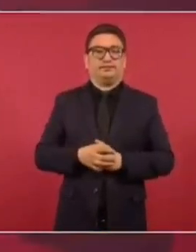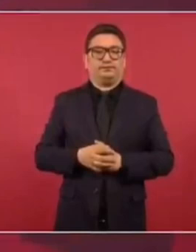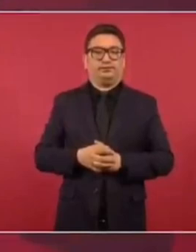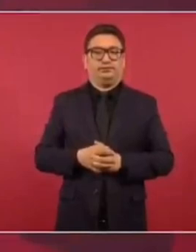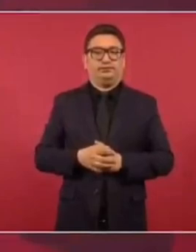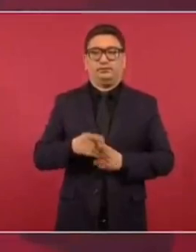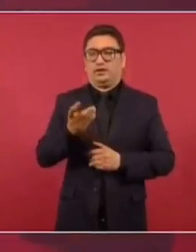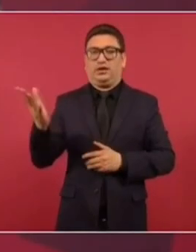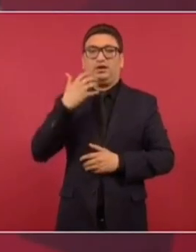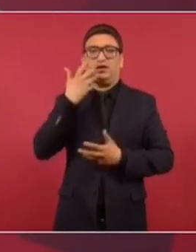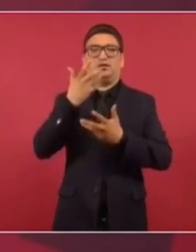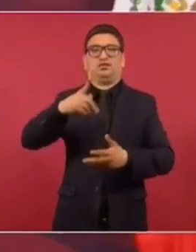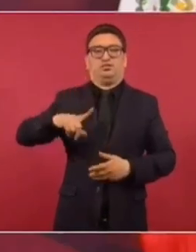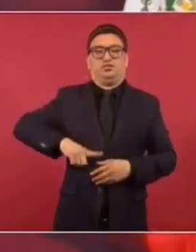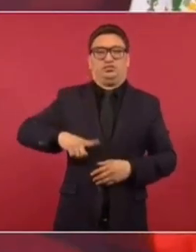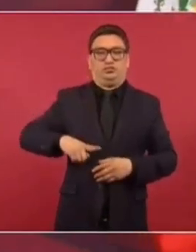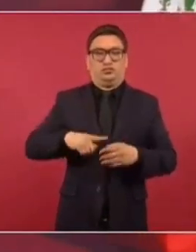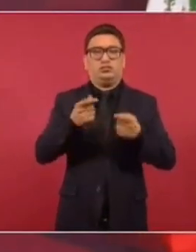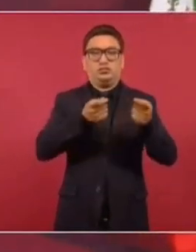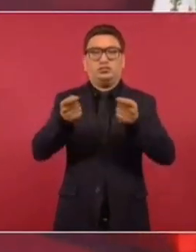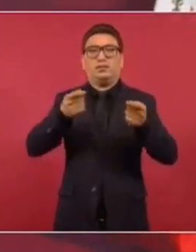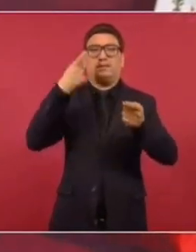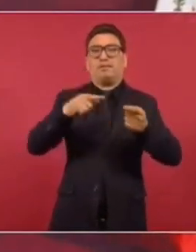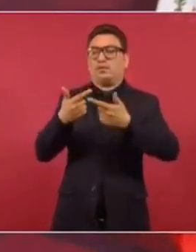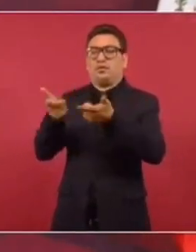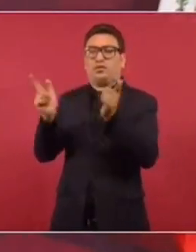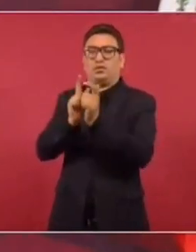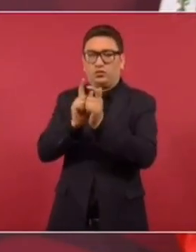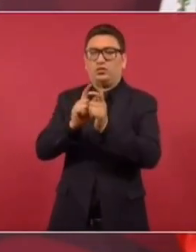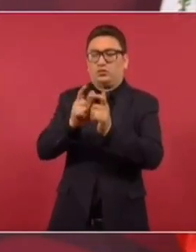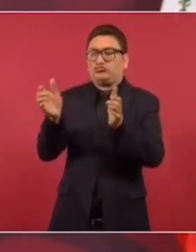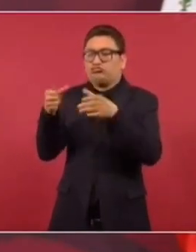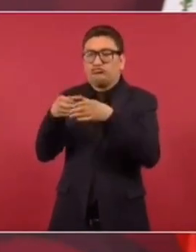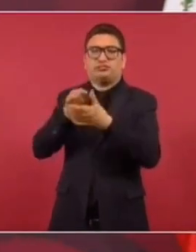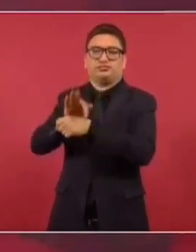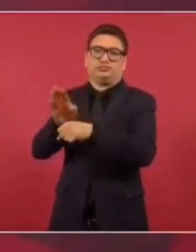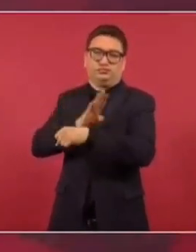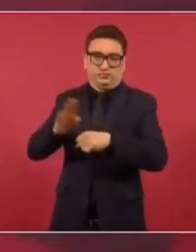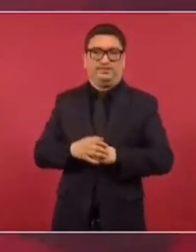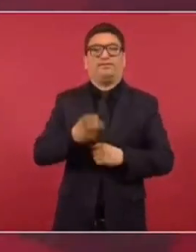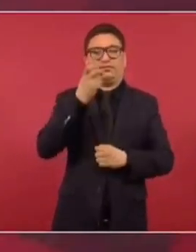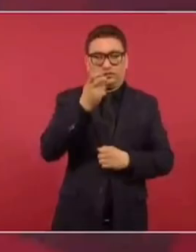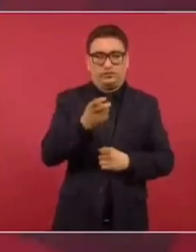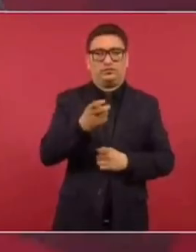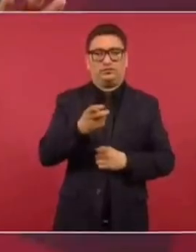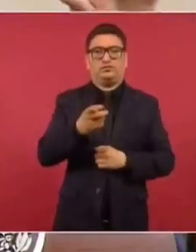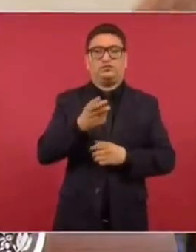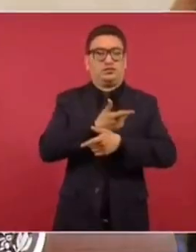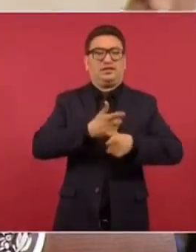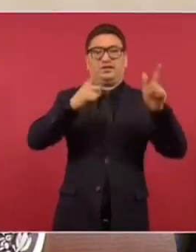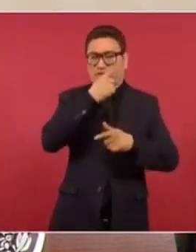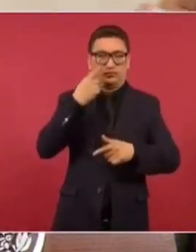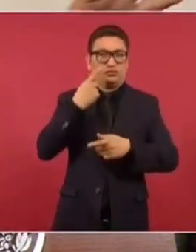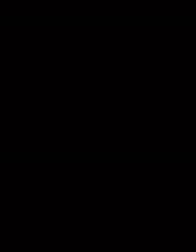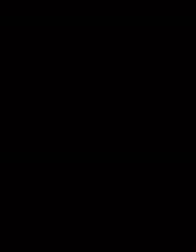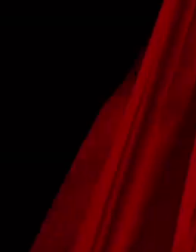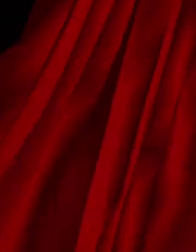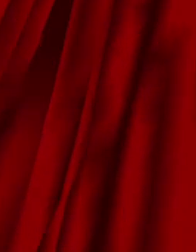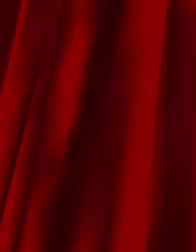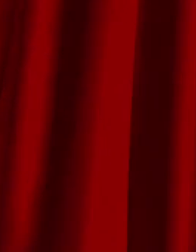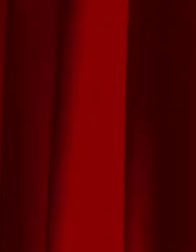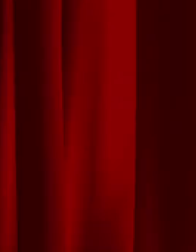son gobiernos oligárquicos, gobiernos para las minorías. La democracia es el gobierno del pueblo, para el pueblo, con el pueblo.